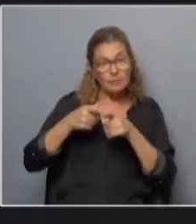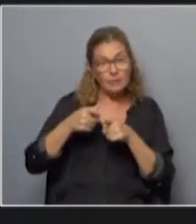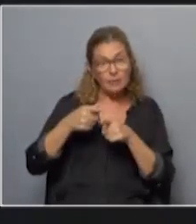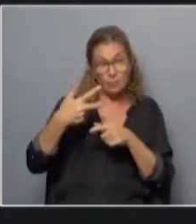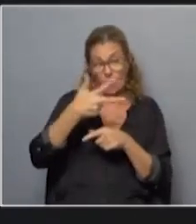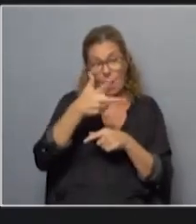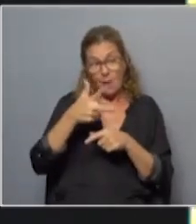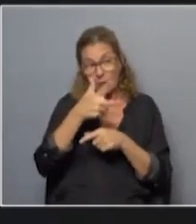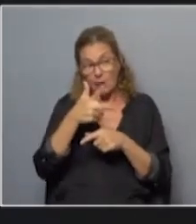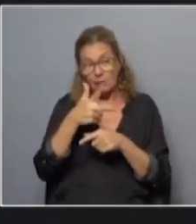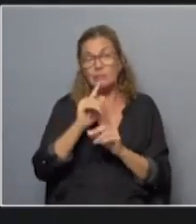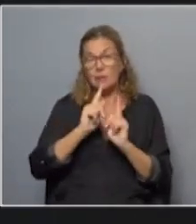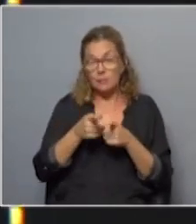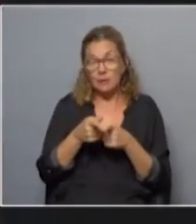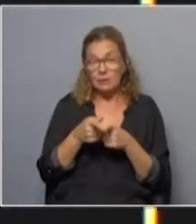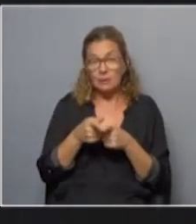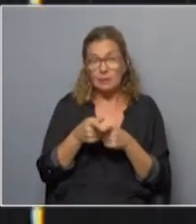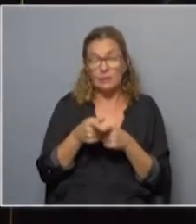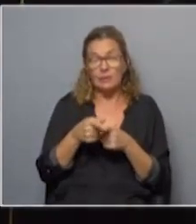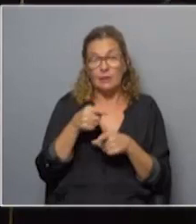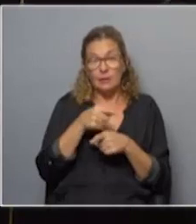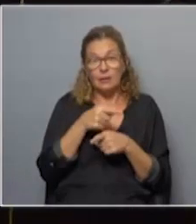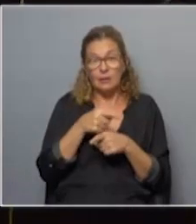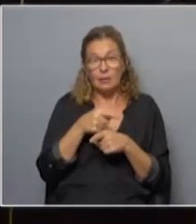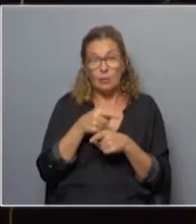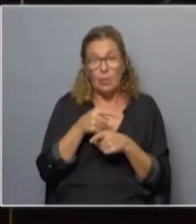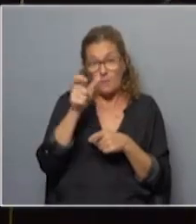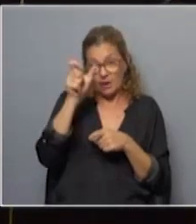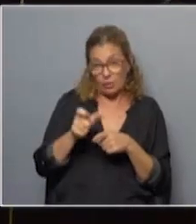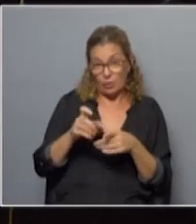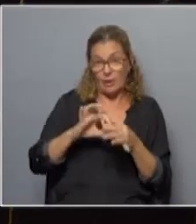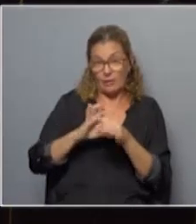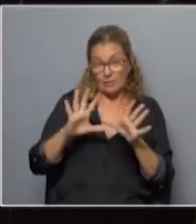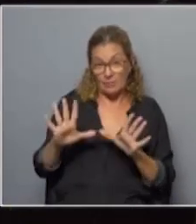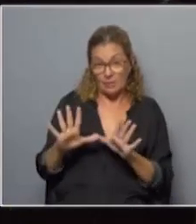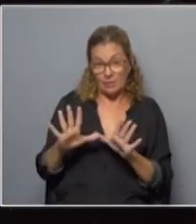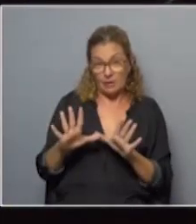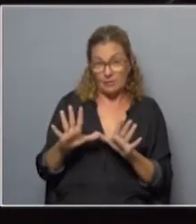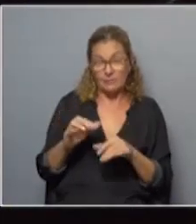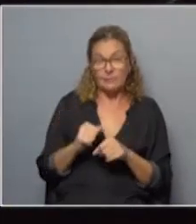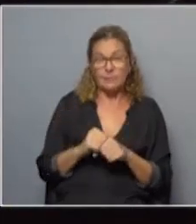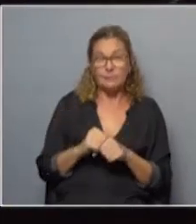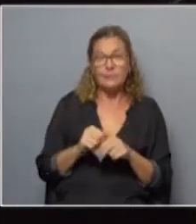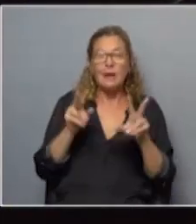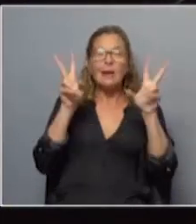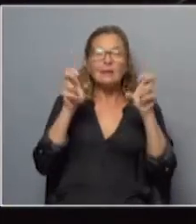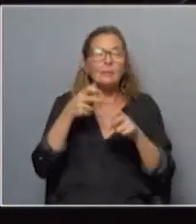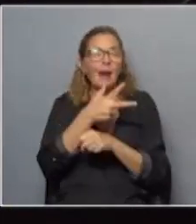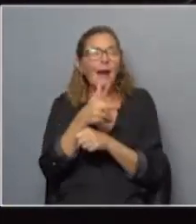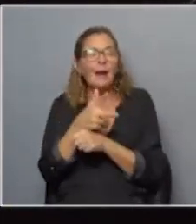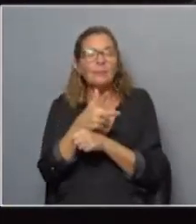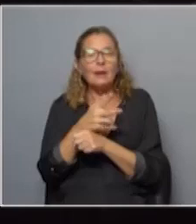cámaras que registren esos momentos y que eso lo manejen personas independientes o una organización independiente. El tema de la cámara es